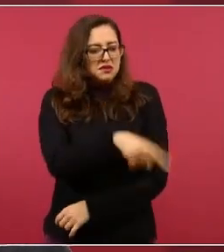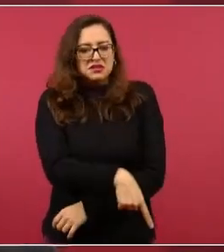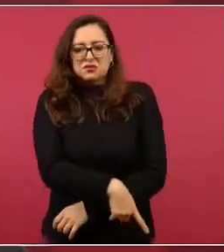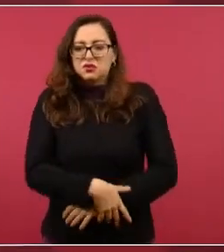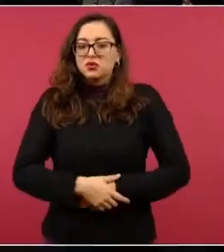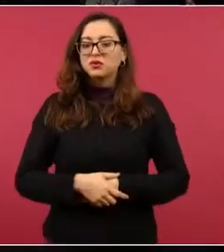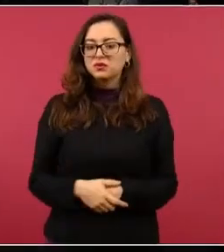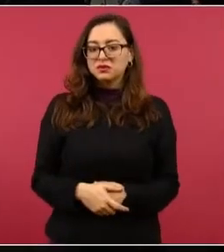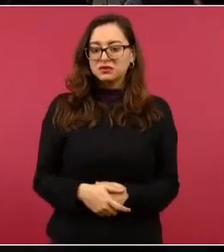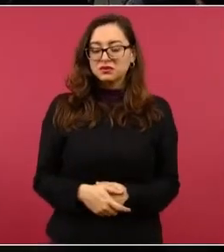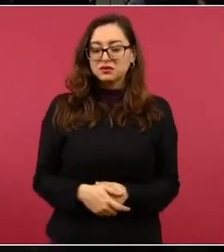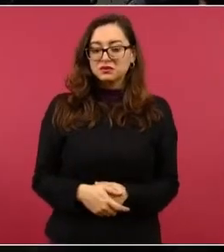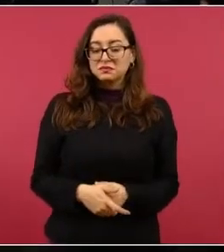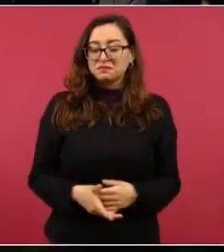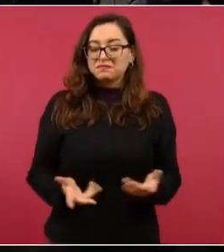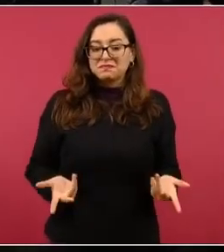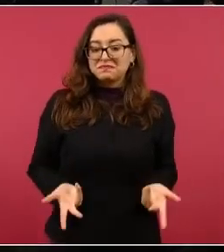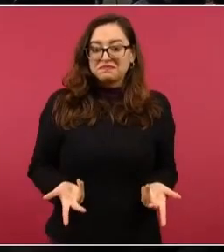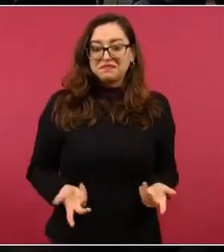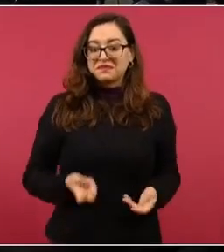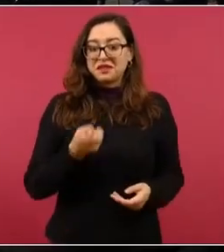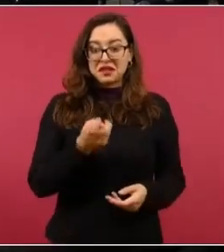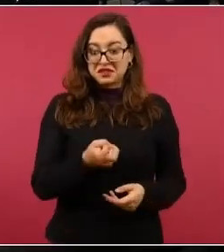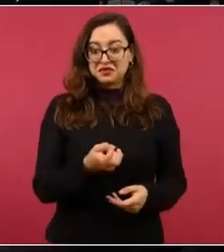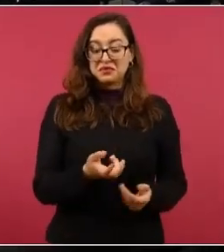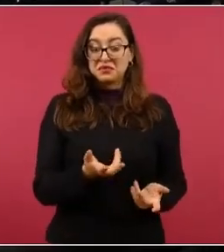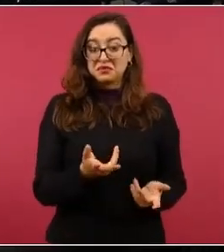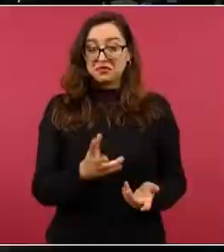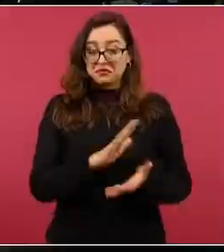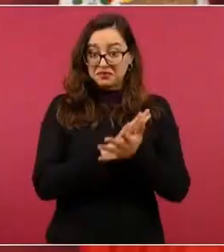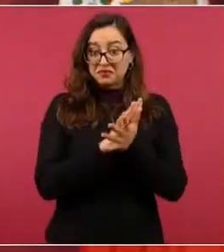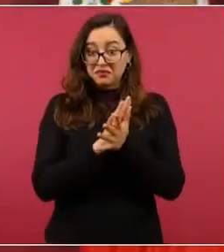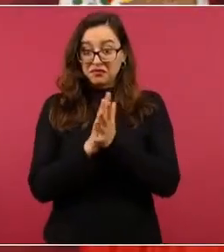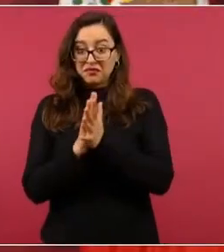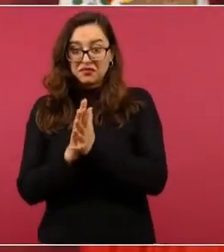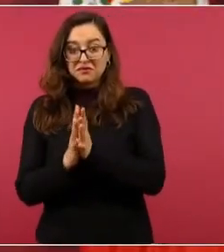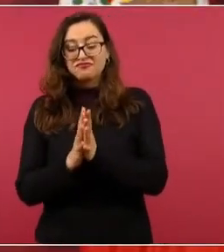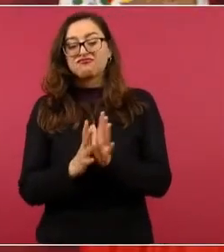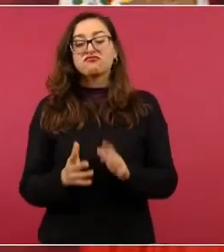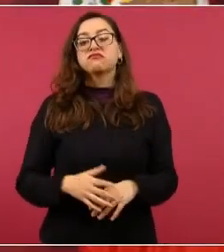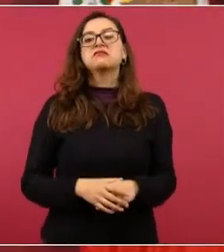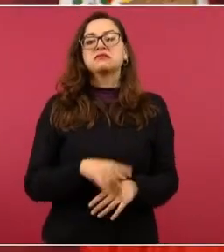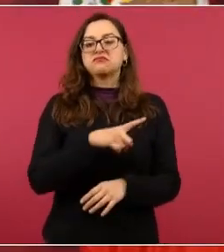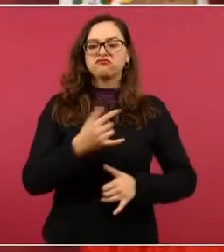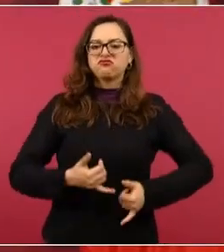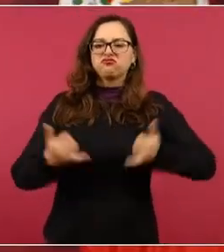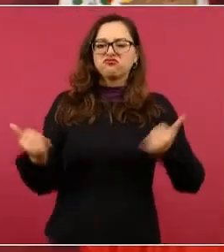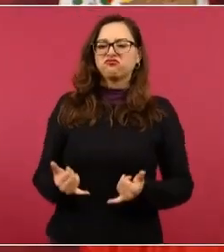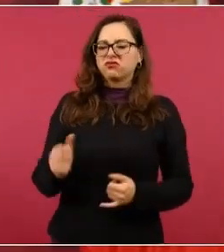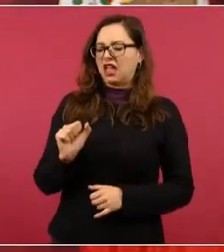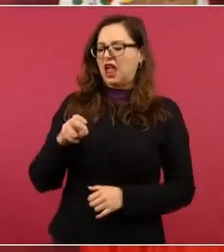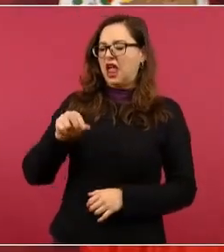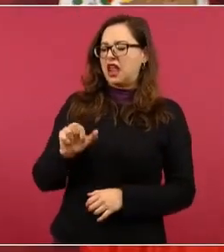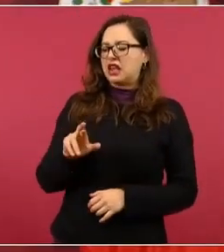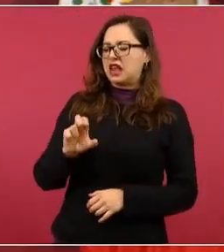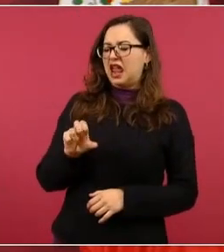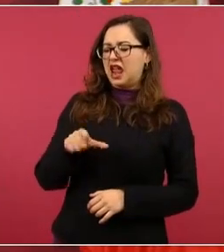Esos no son de izquierda. Dice, ¿son anarquistas? No, no, no,